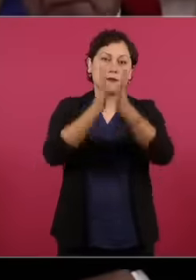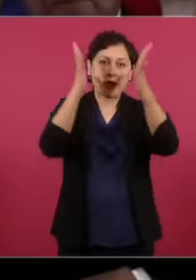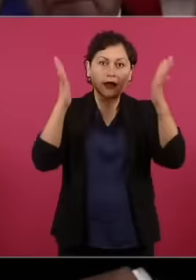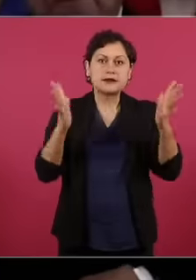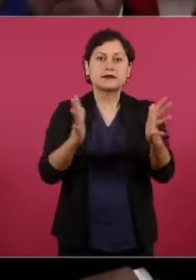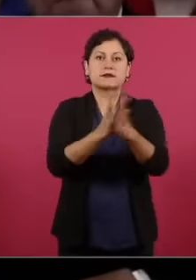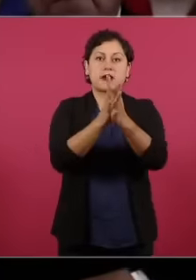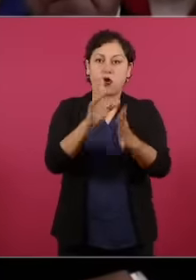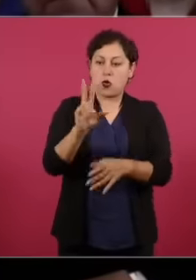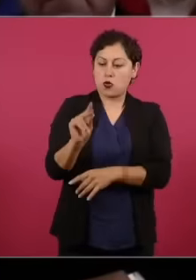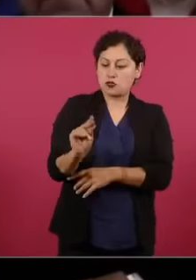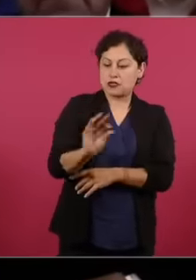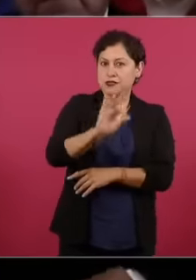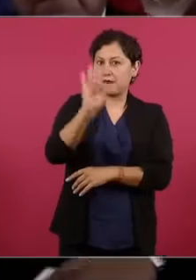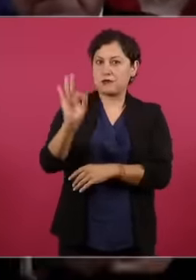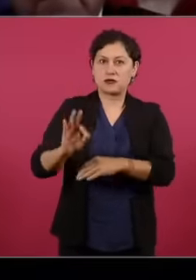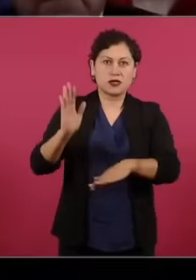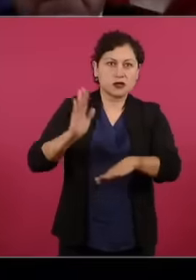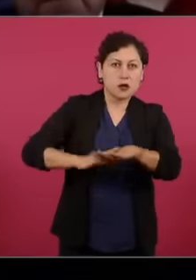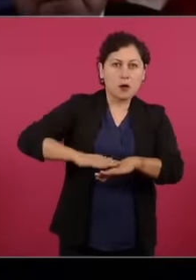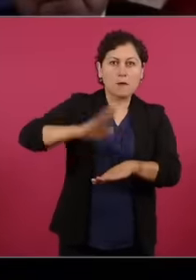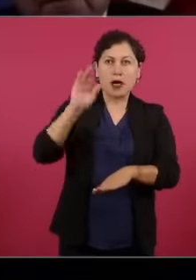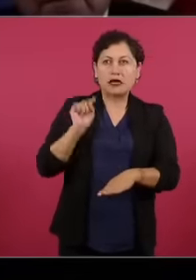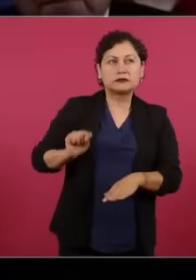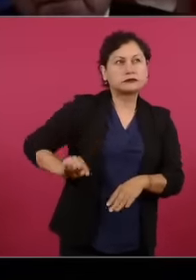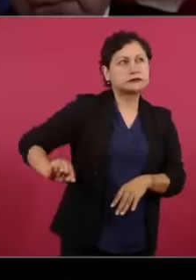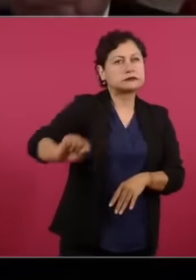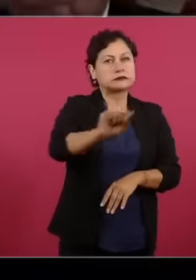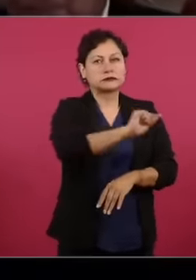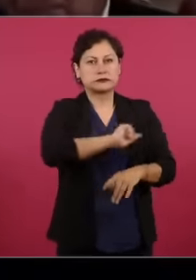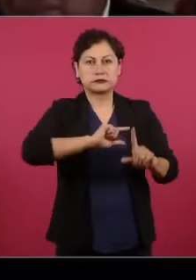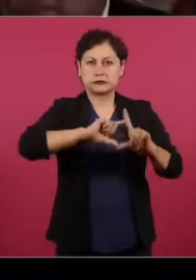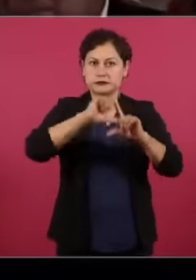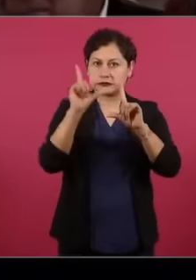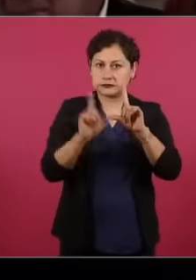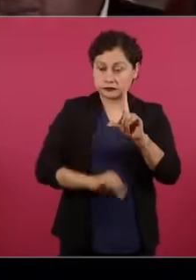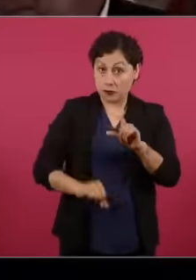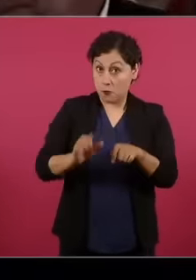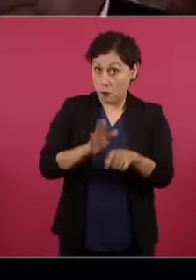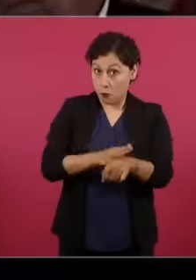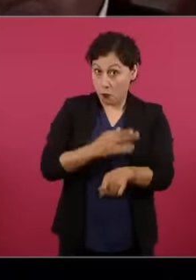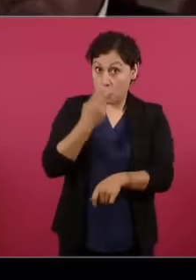% en muchas casillas por la energía por